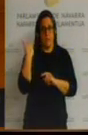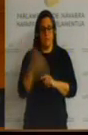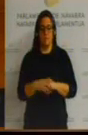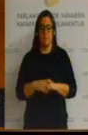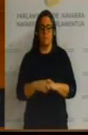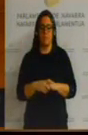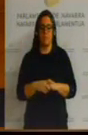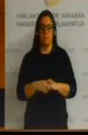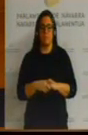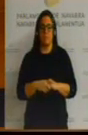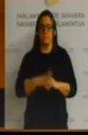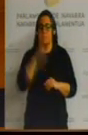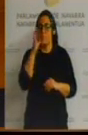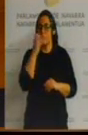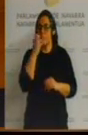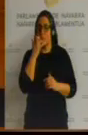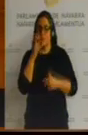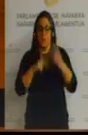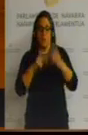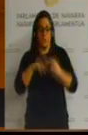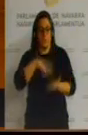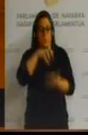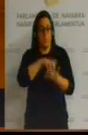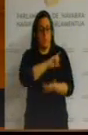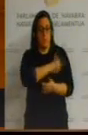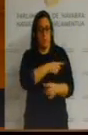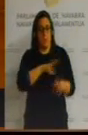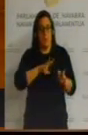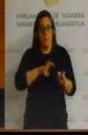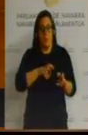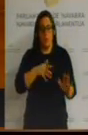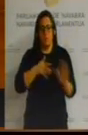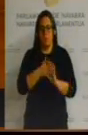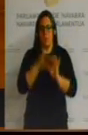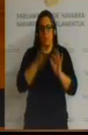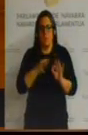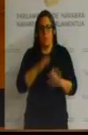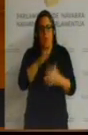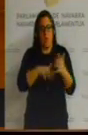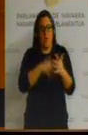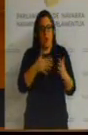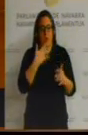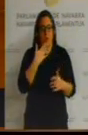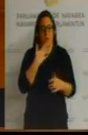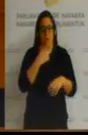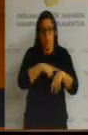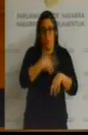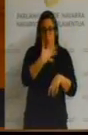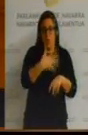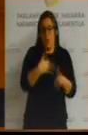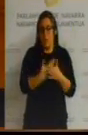que, en cuanto se lleve a cabo el nuevo pabellón, tendrá una ocupación en el horario de 5 a 10 de la noche